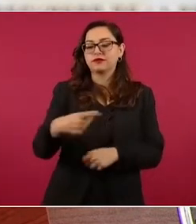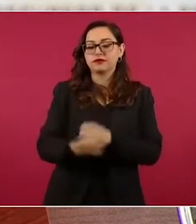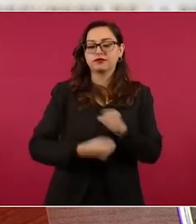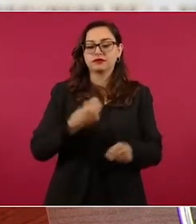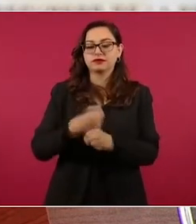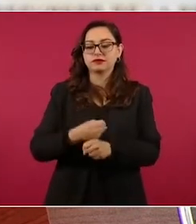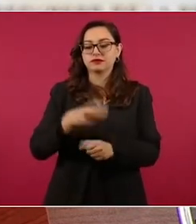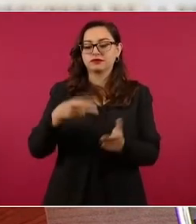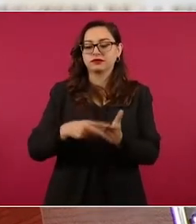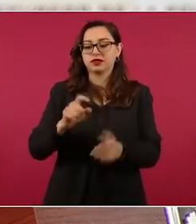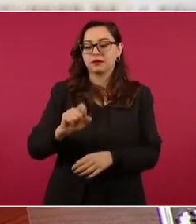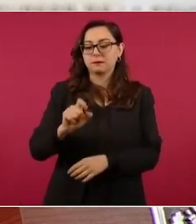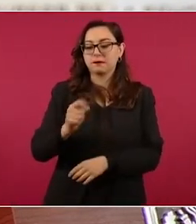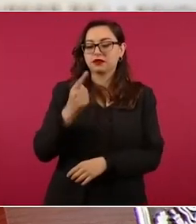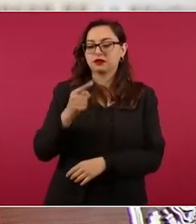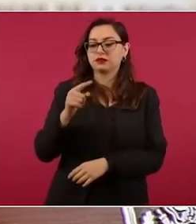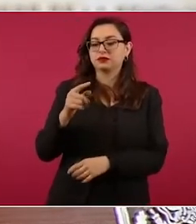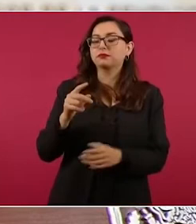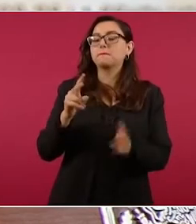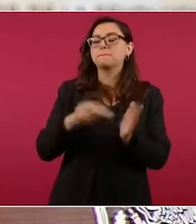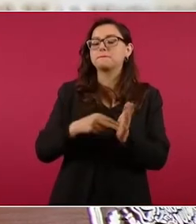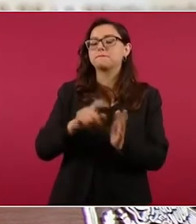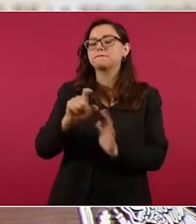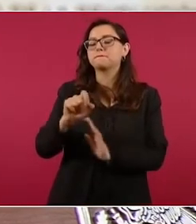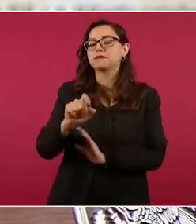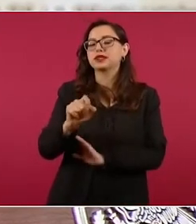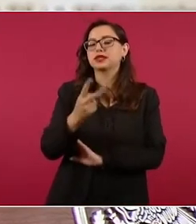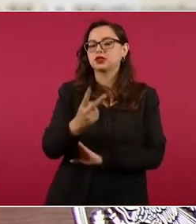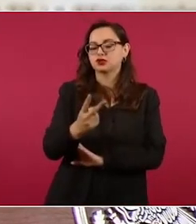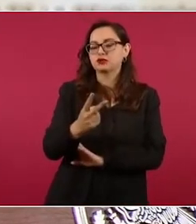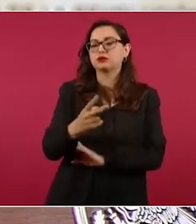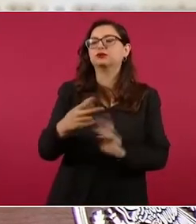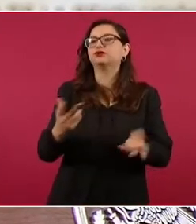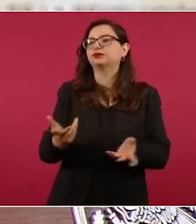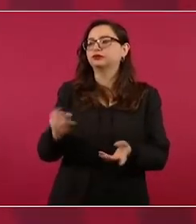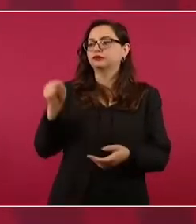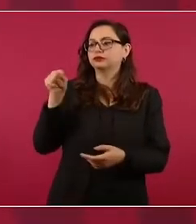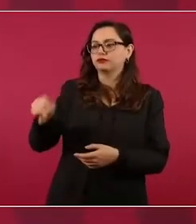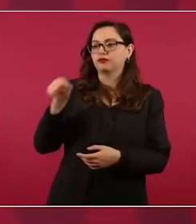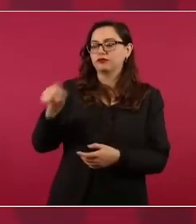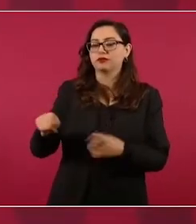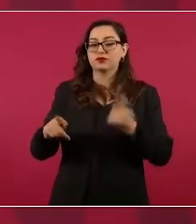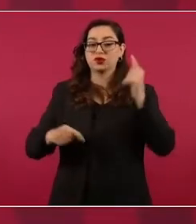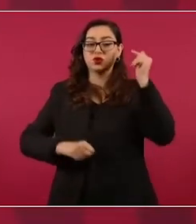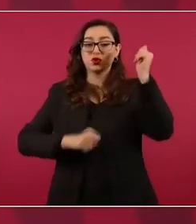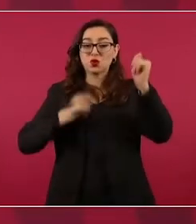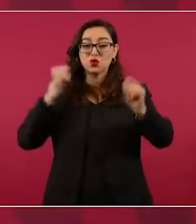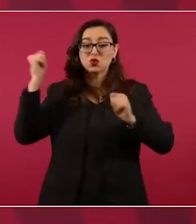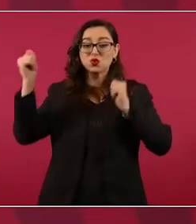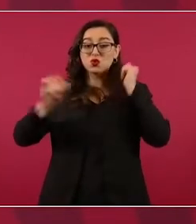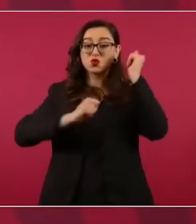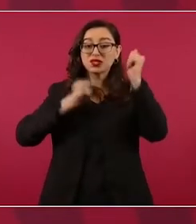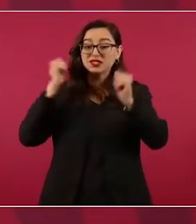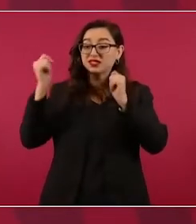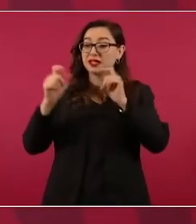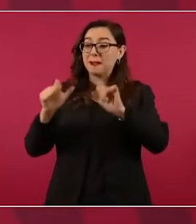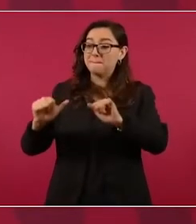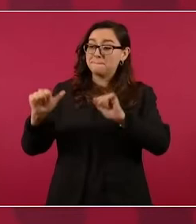turistas que van a